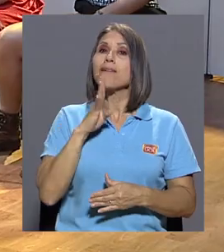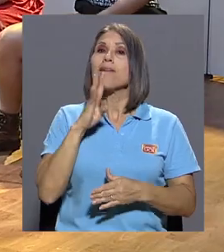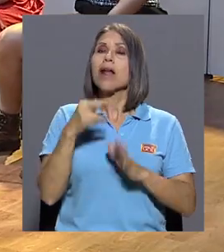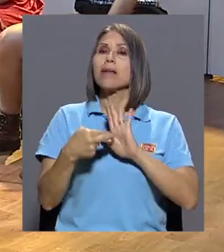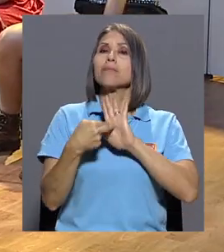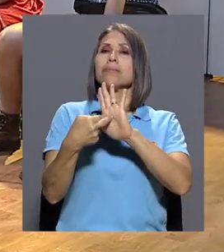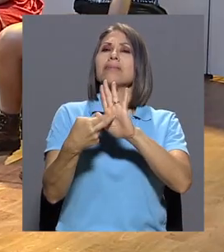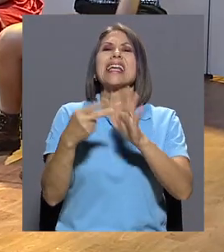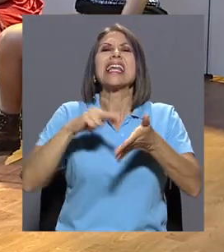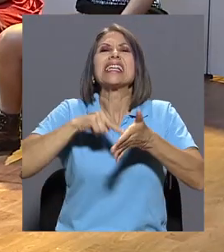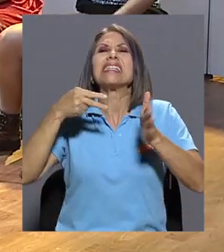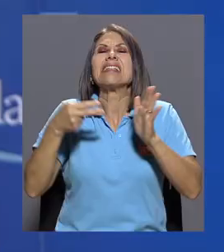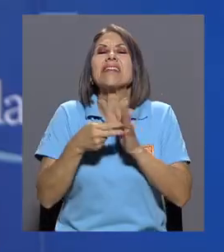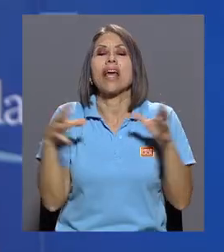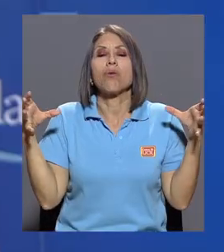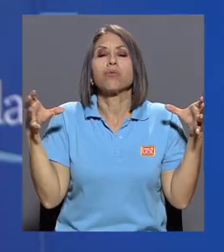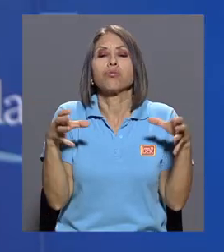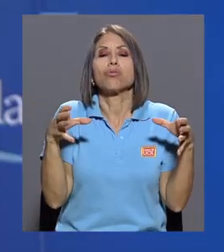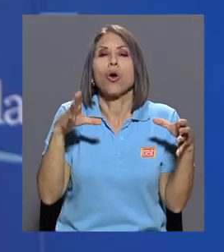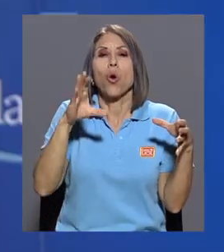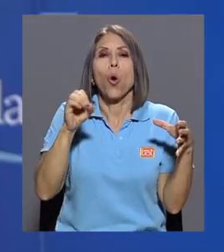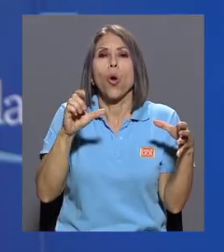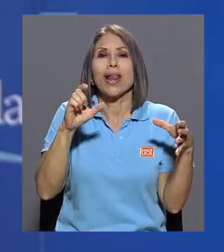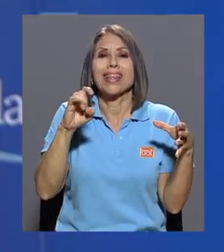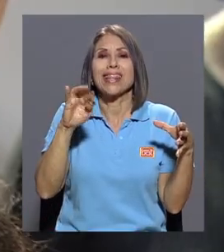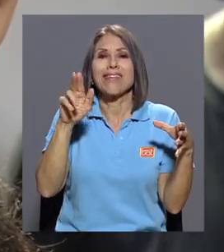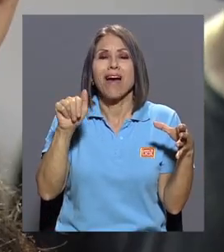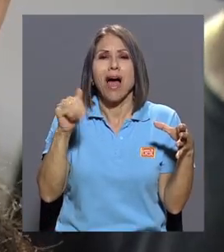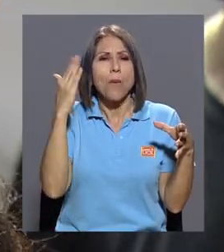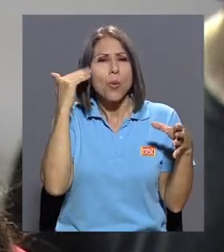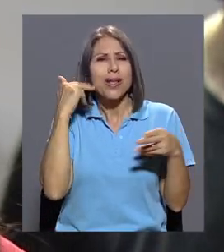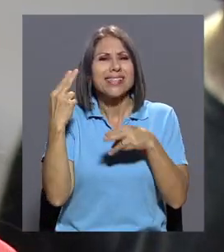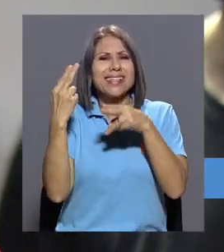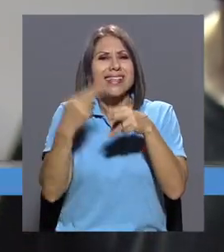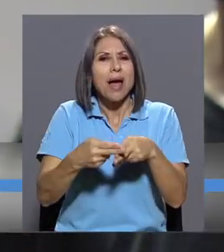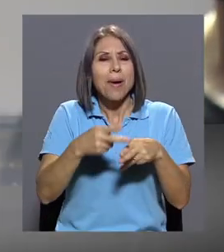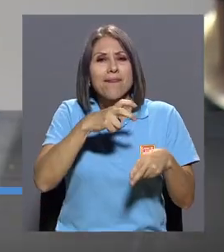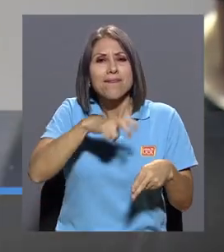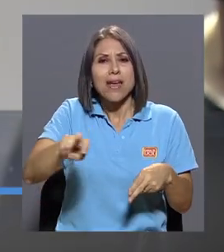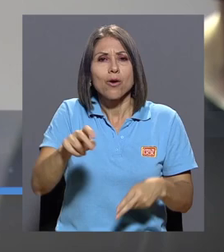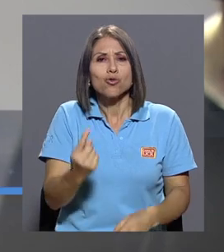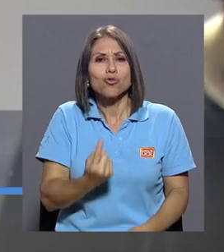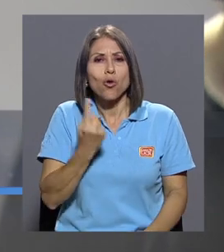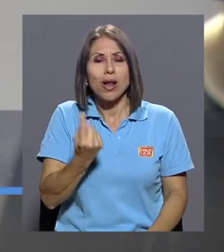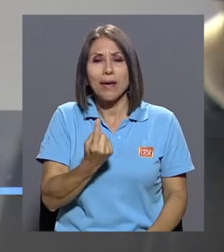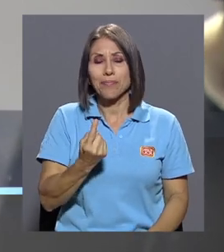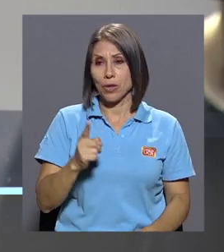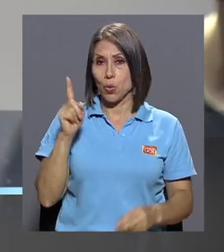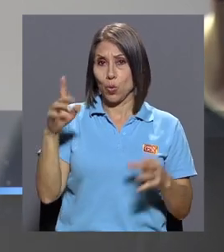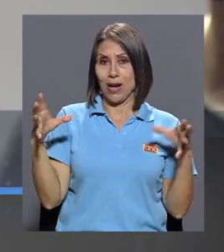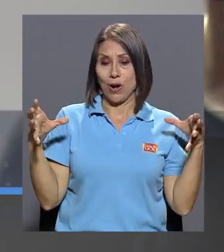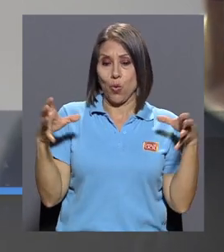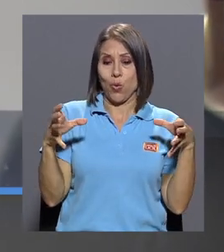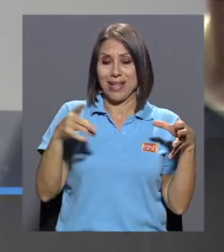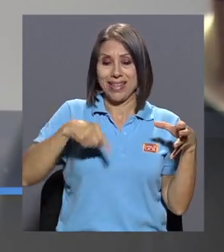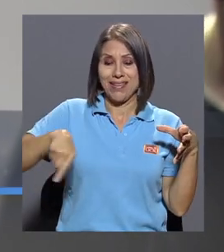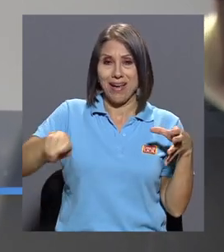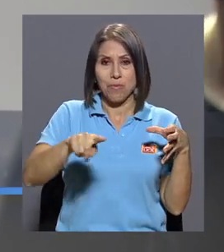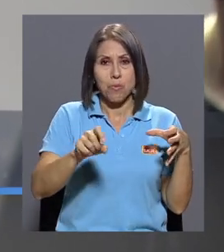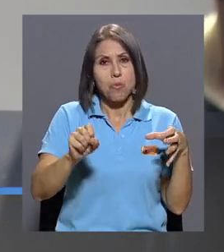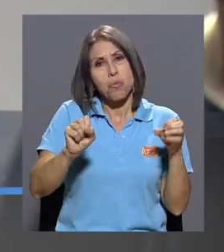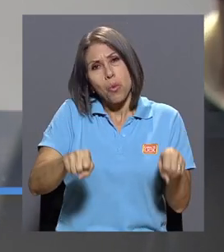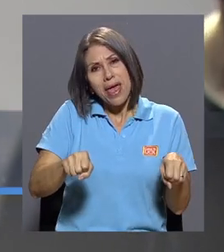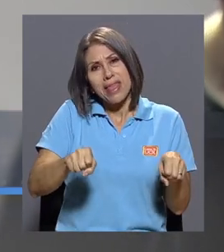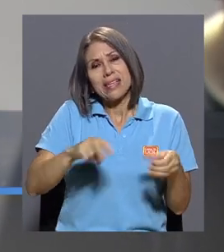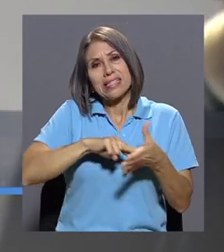compañeras. ¿Qué es una colectiva y por qué se llama Viajo Sola? Una colectiva puede ser varias cosas, pero